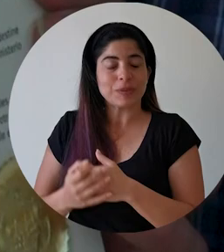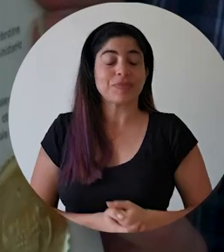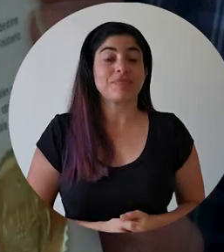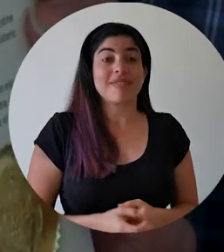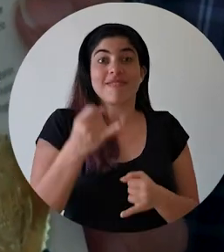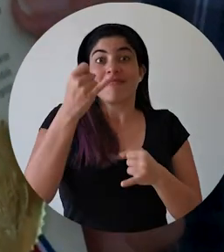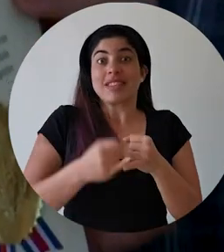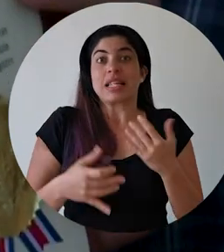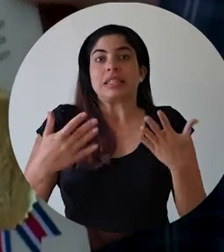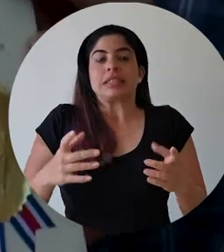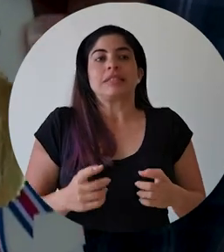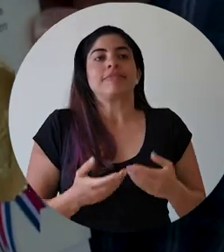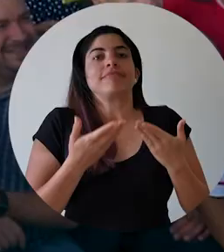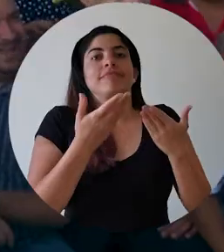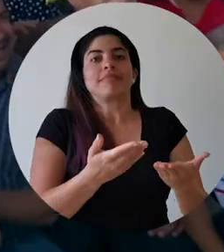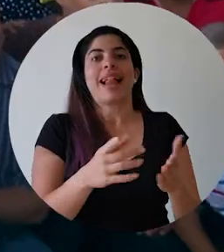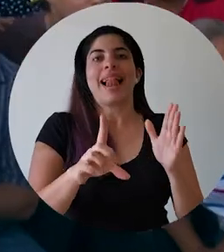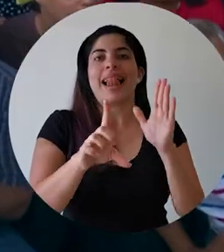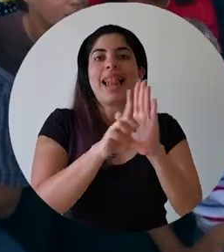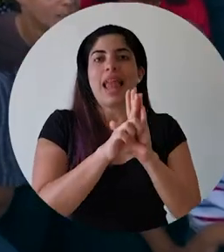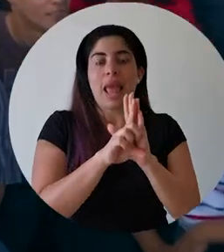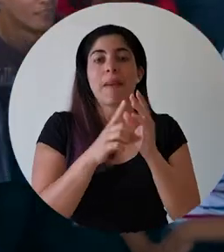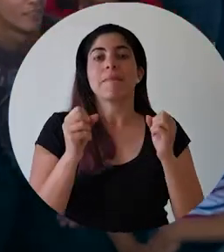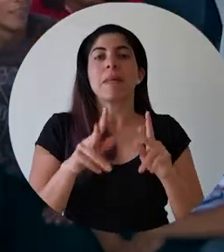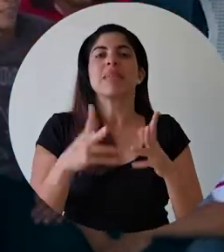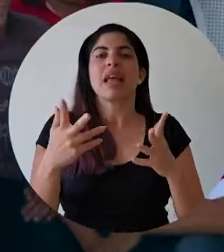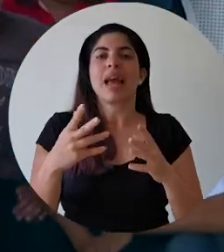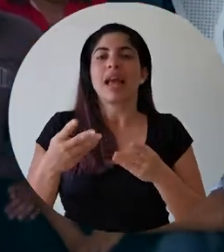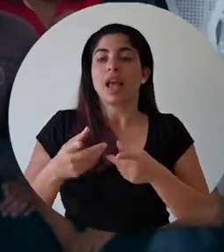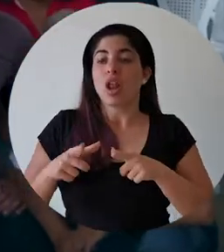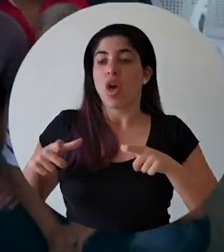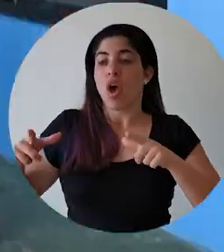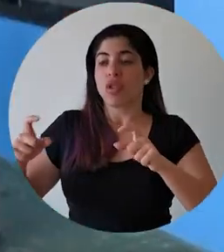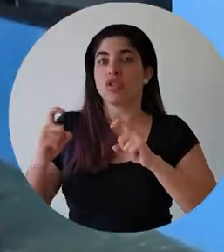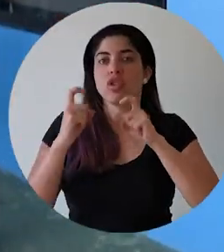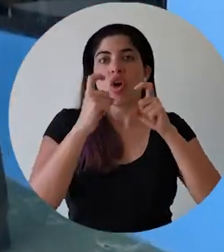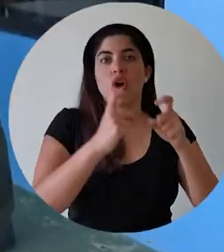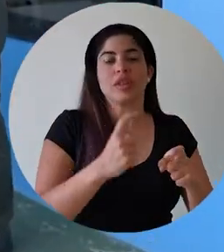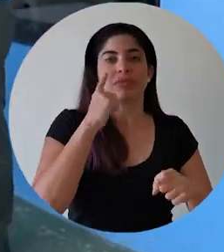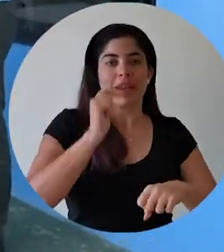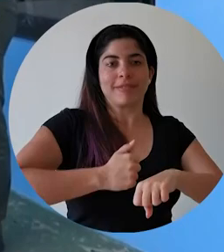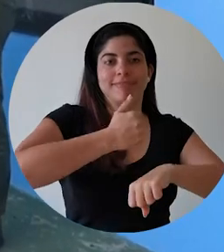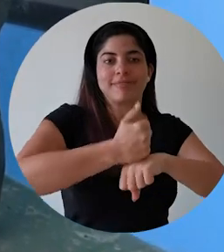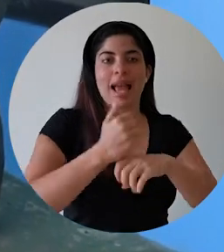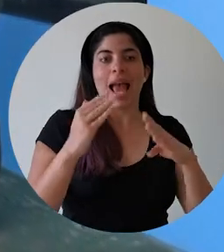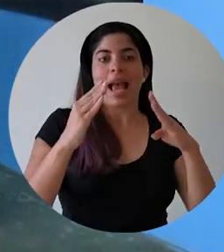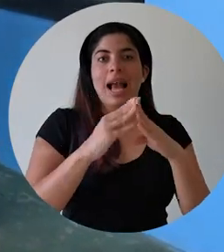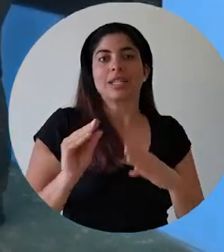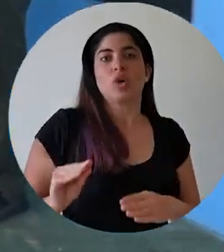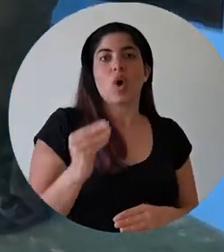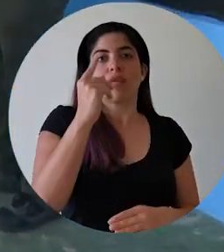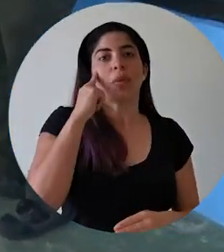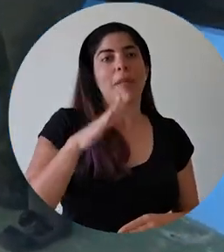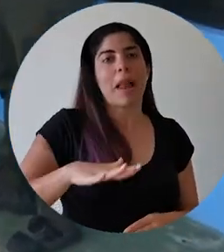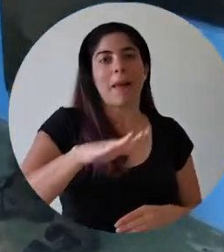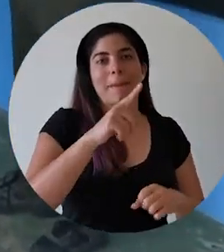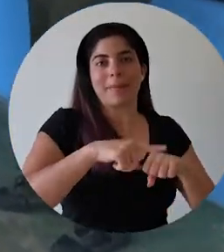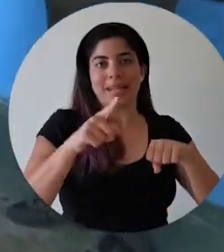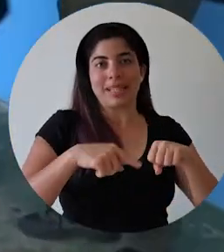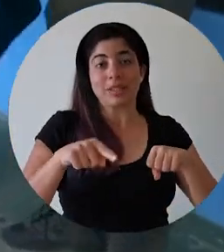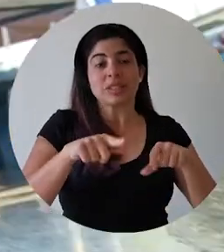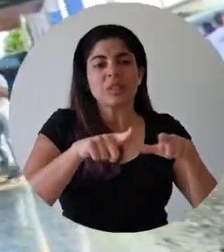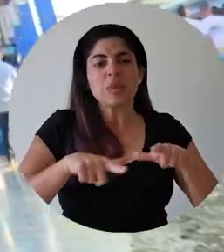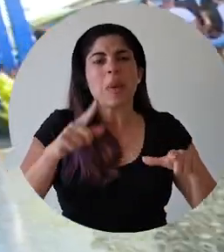Finalmente, entregamos la ley que permite donar un terreno para la construcción de la Casa de la Juventud de Pérez Celedón.